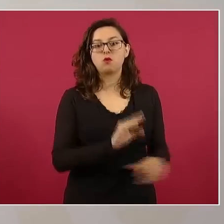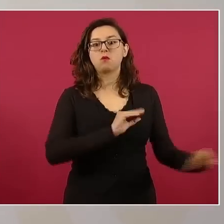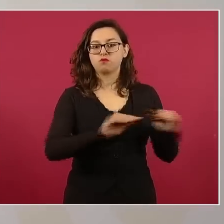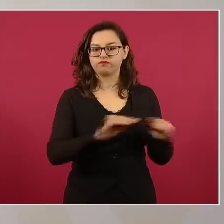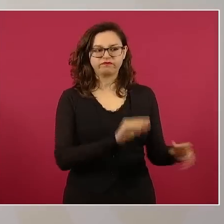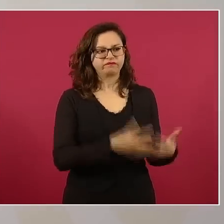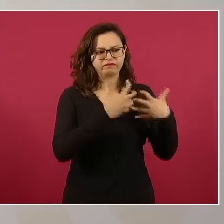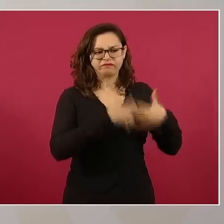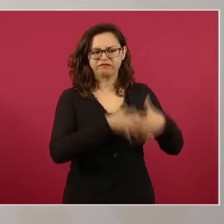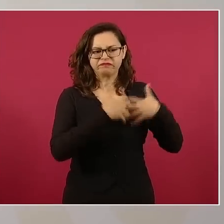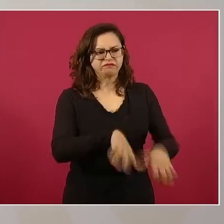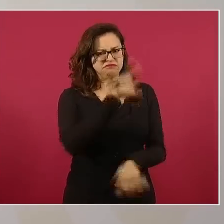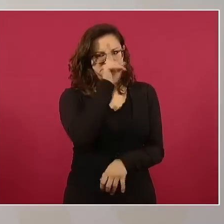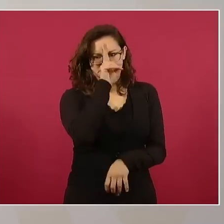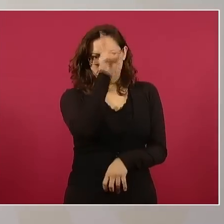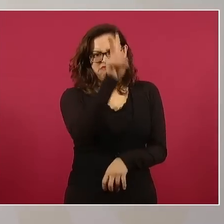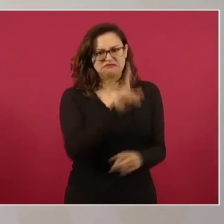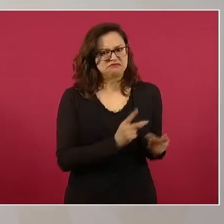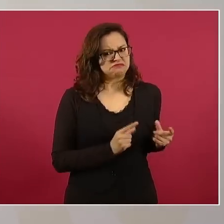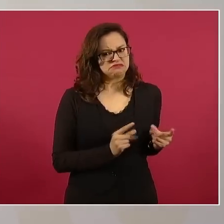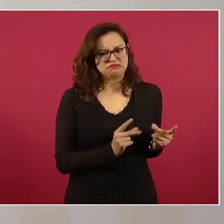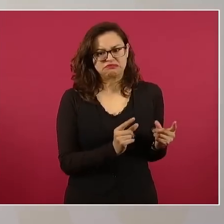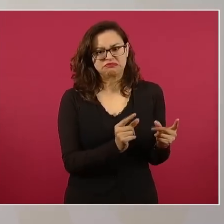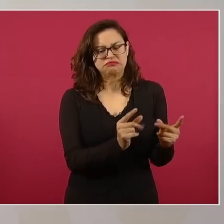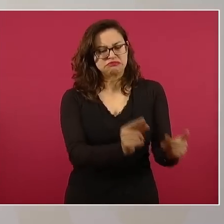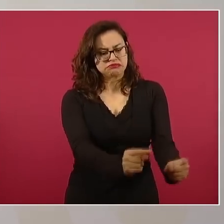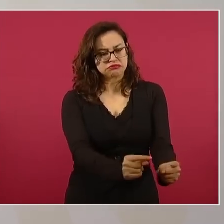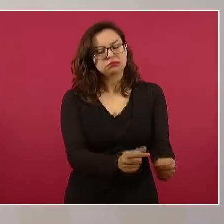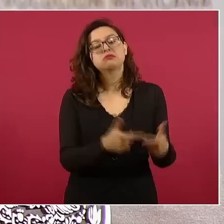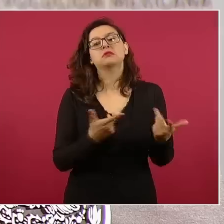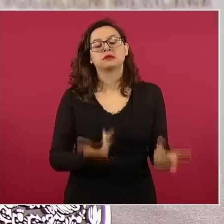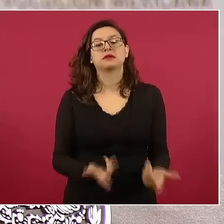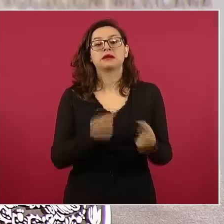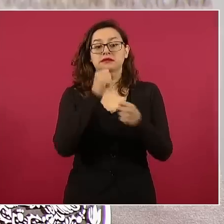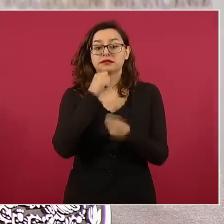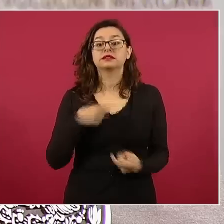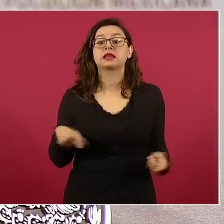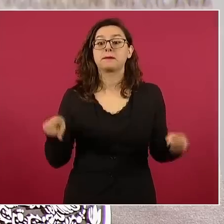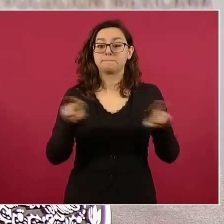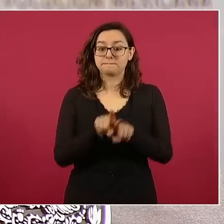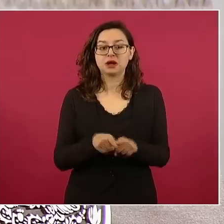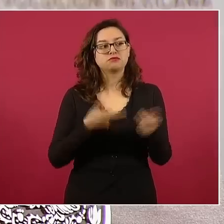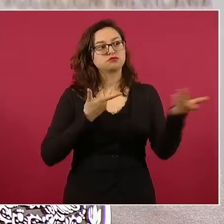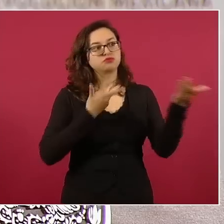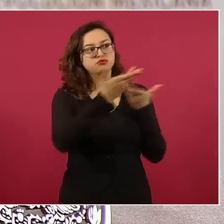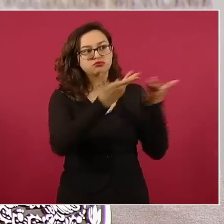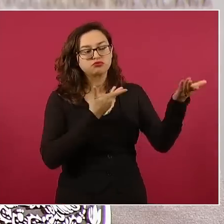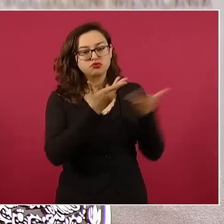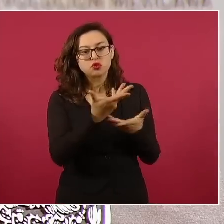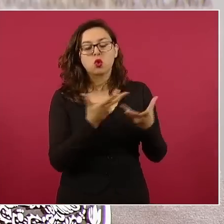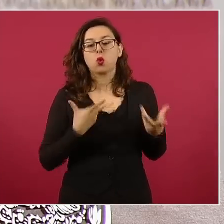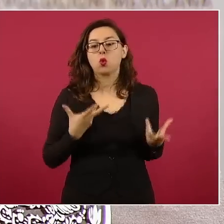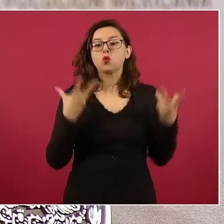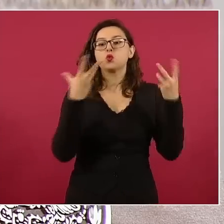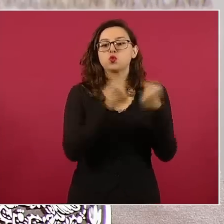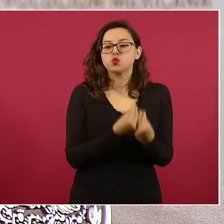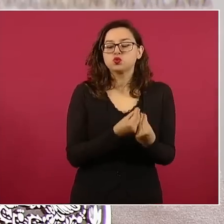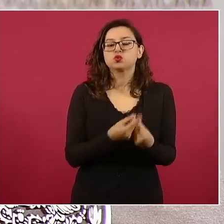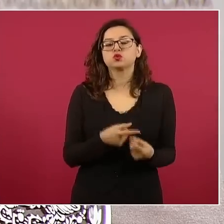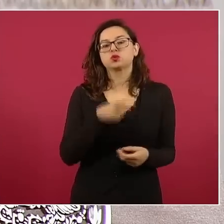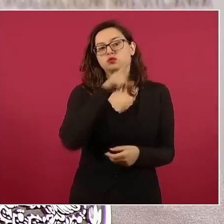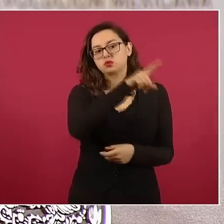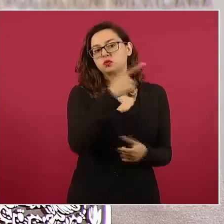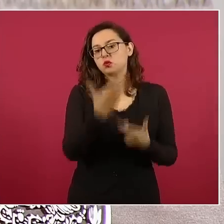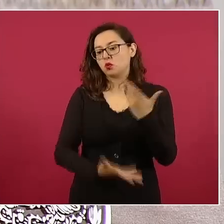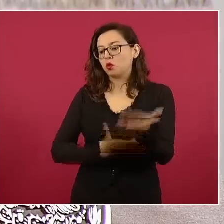impulsar la actividad productiva, en especial la producción de